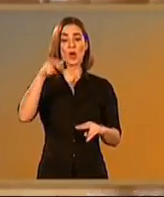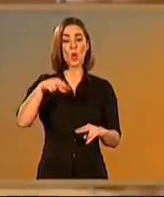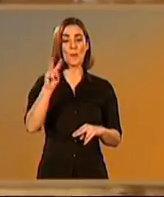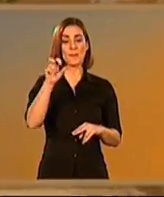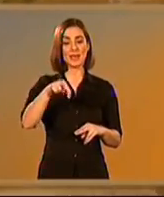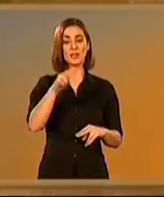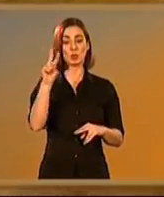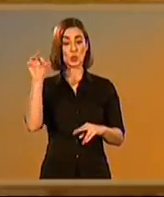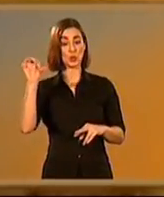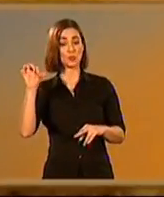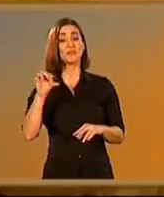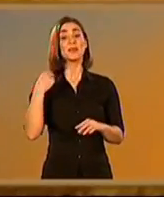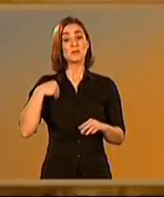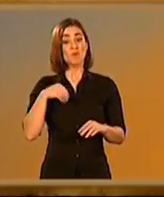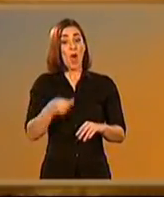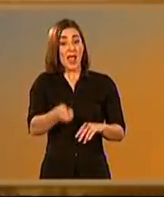se dividía la Bética.